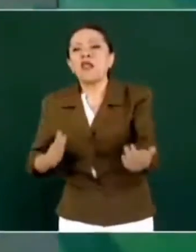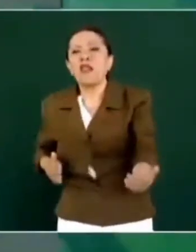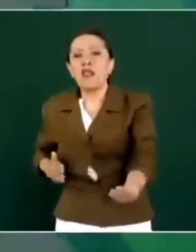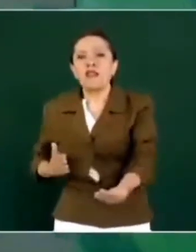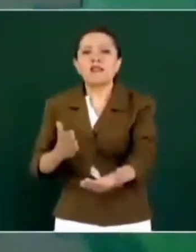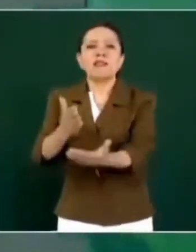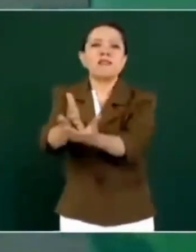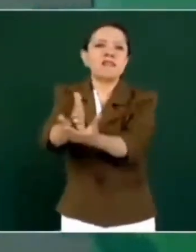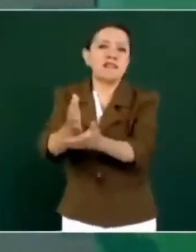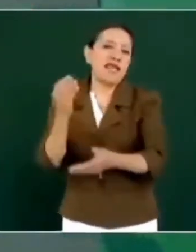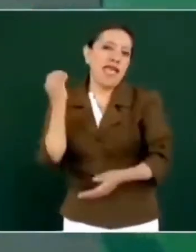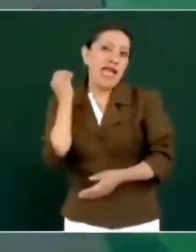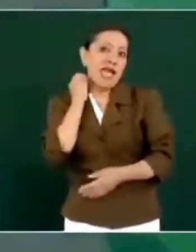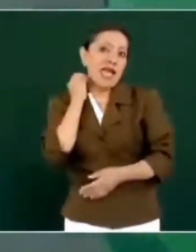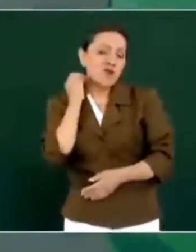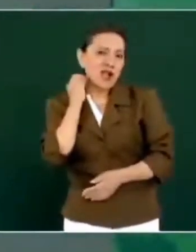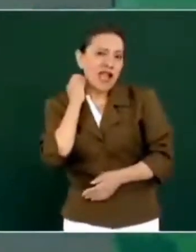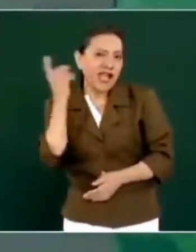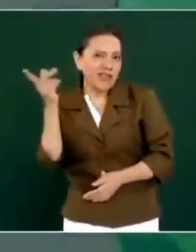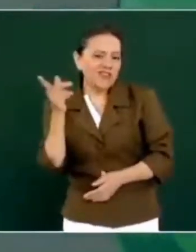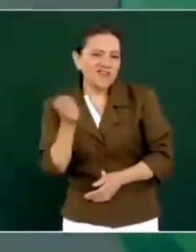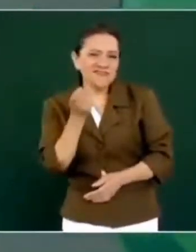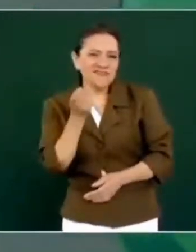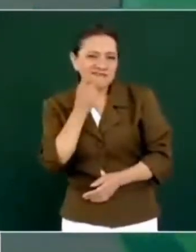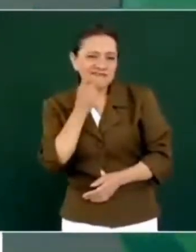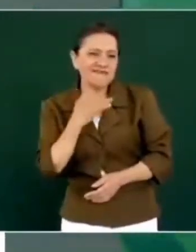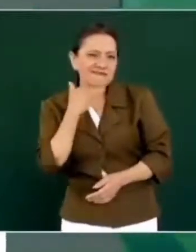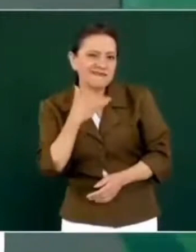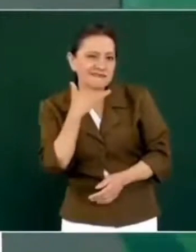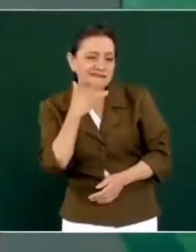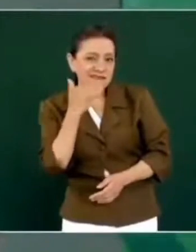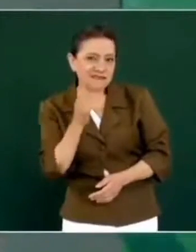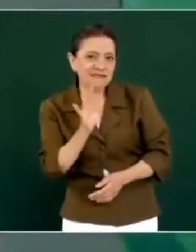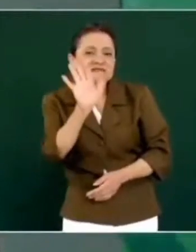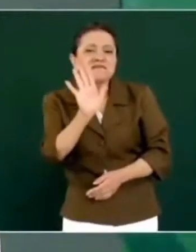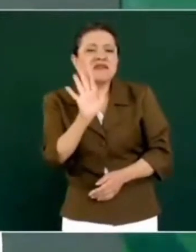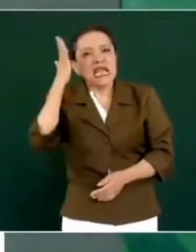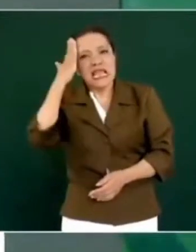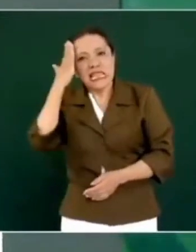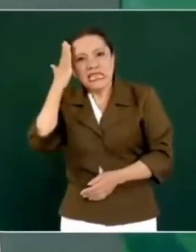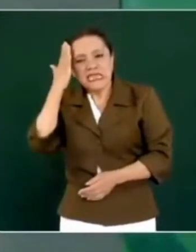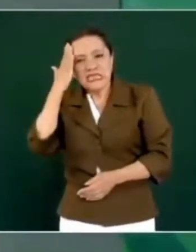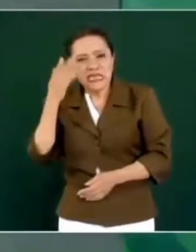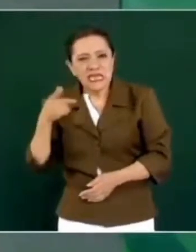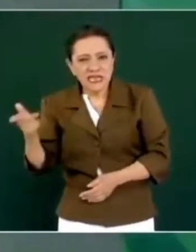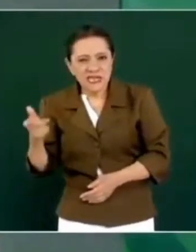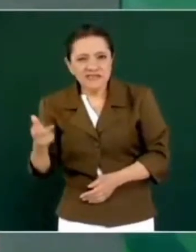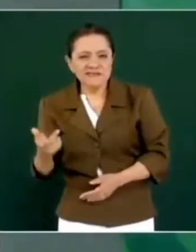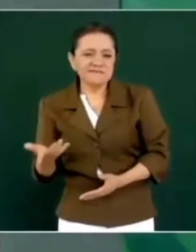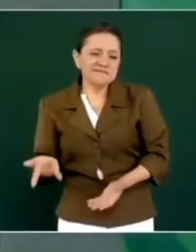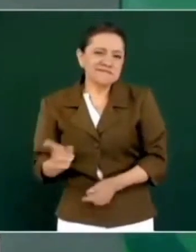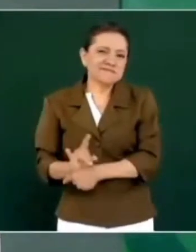abogados, coyotes, líderes, nylon,